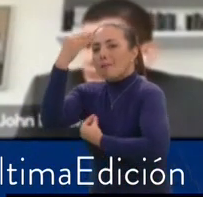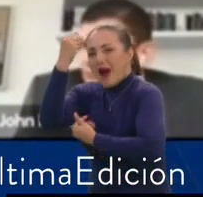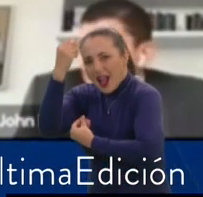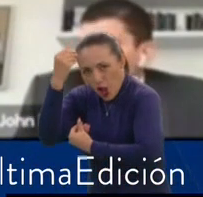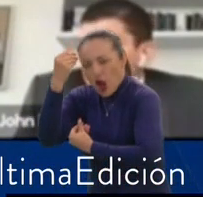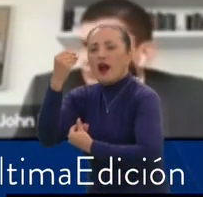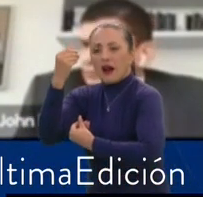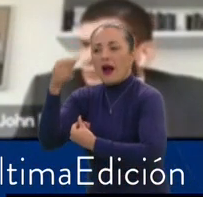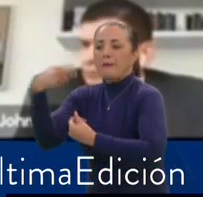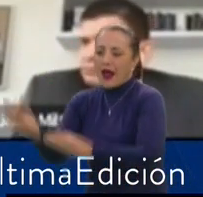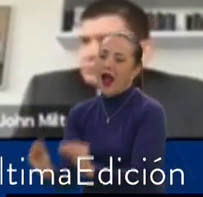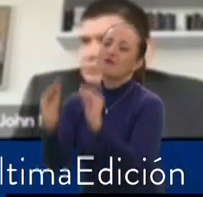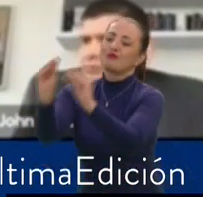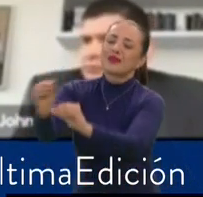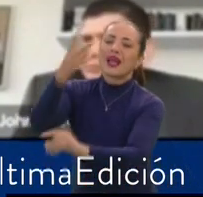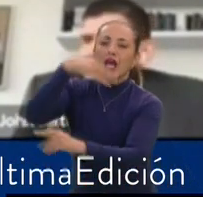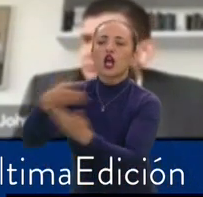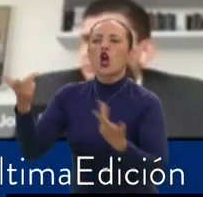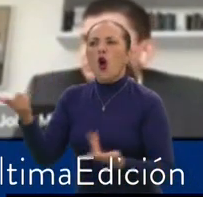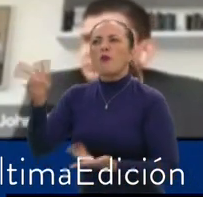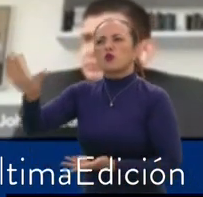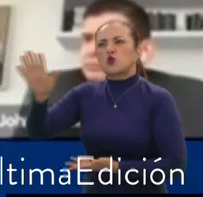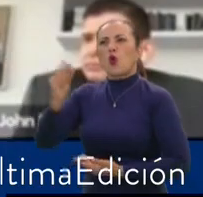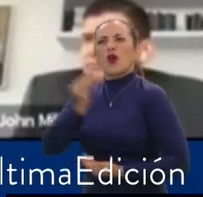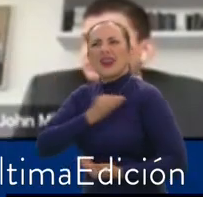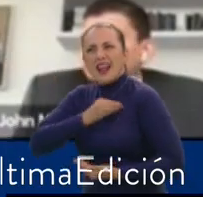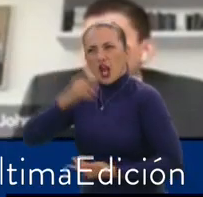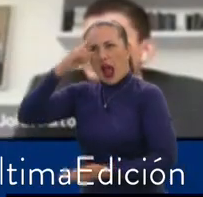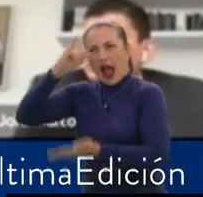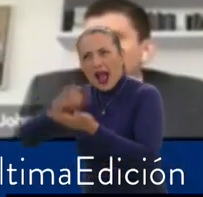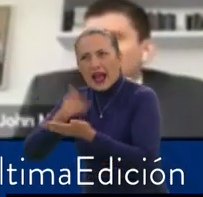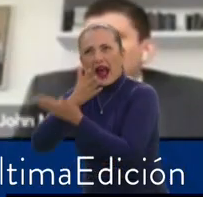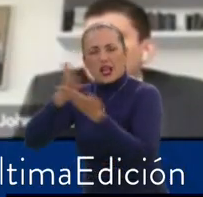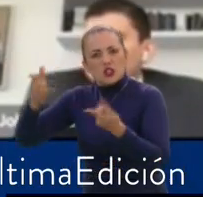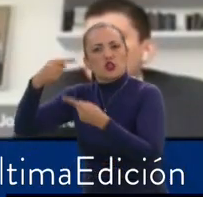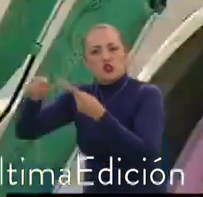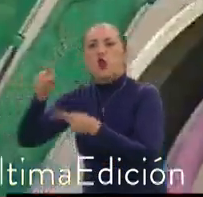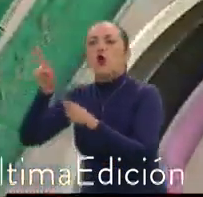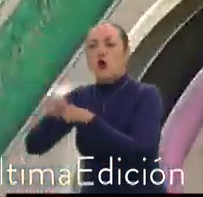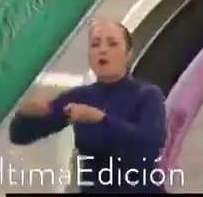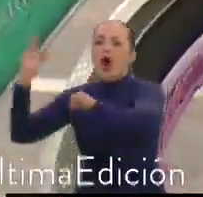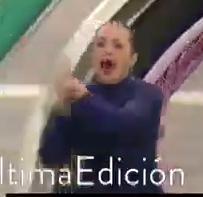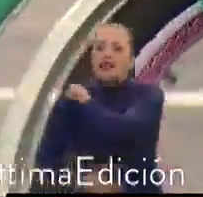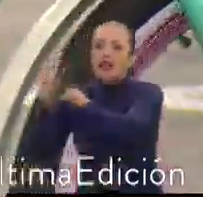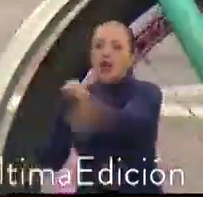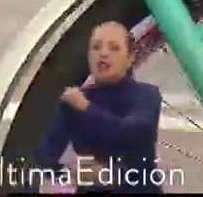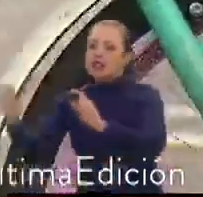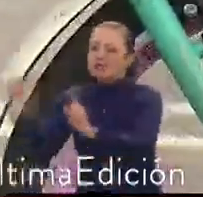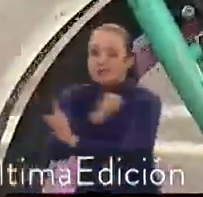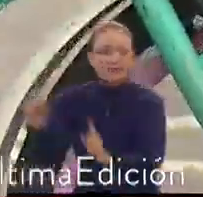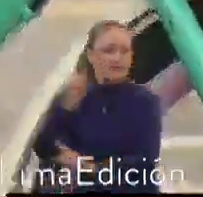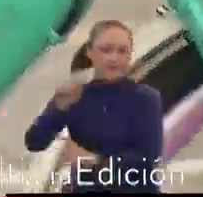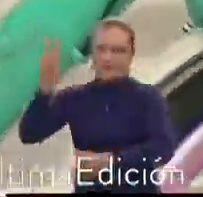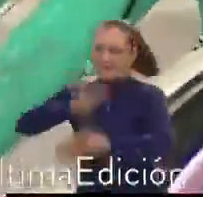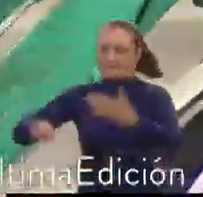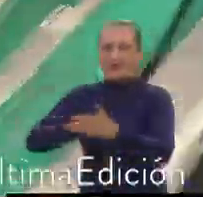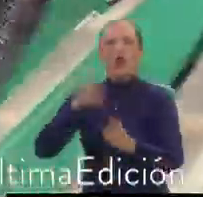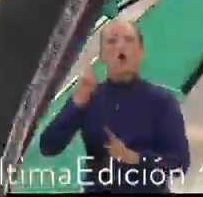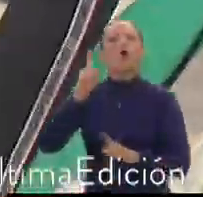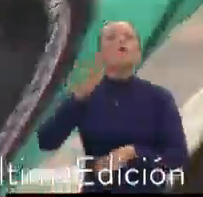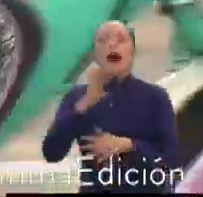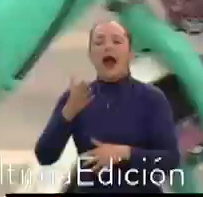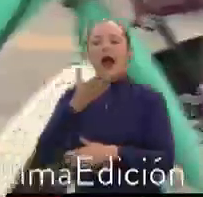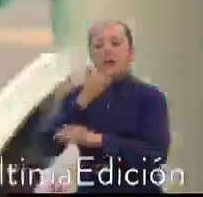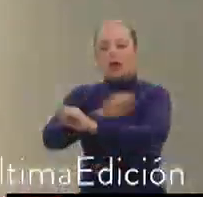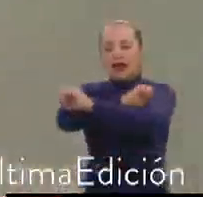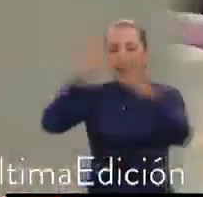creencias religiosas, con la excepción del castigo físico. Definimos de mucha mejor manera el castigo físico. Dejamos